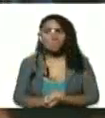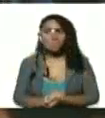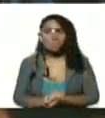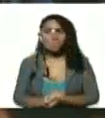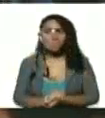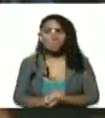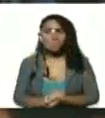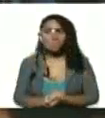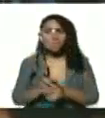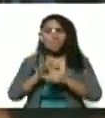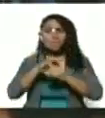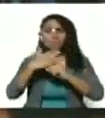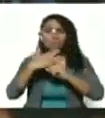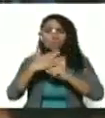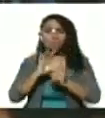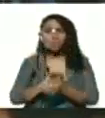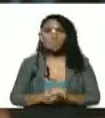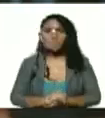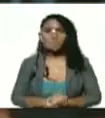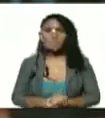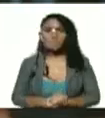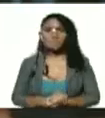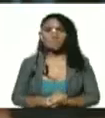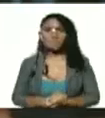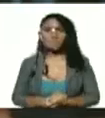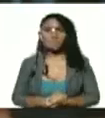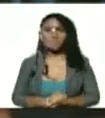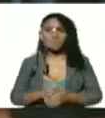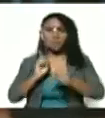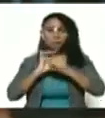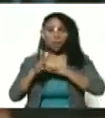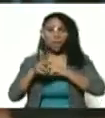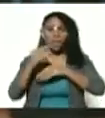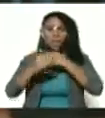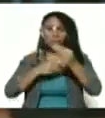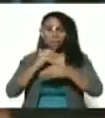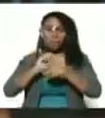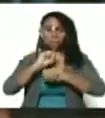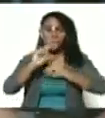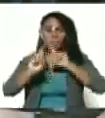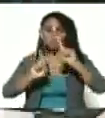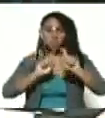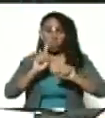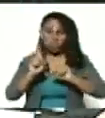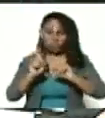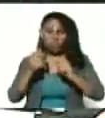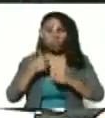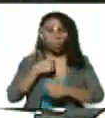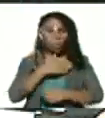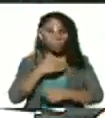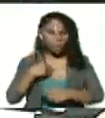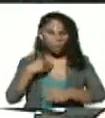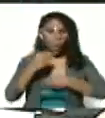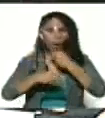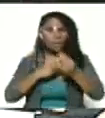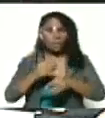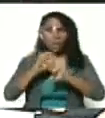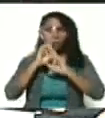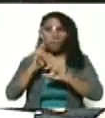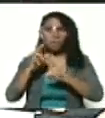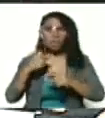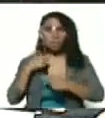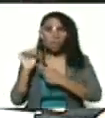la situación de la COVID hicimos una encuesta yo quiero dar a conocer los resultados